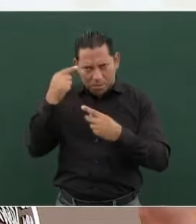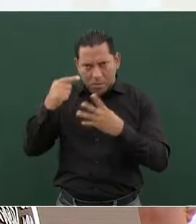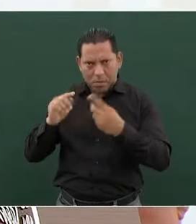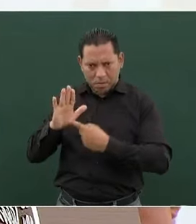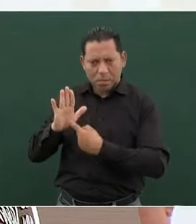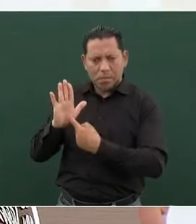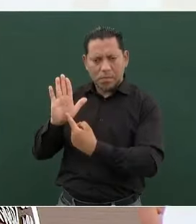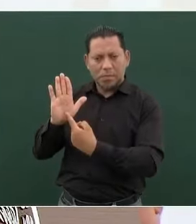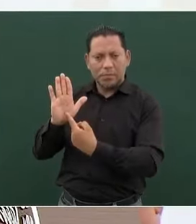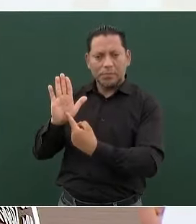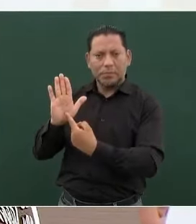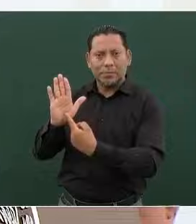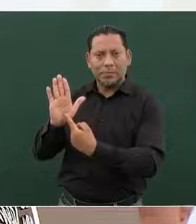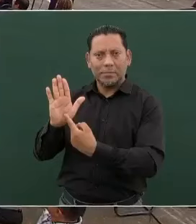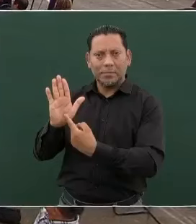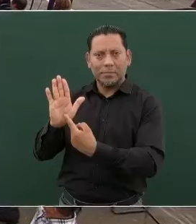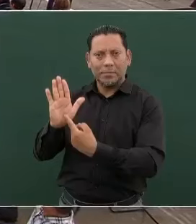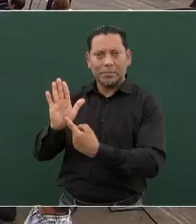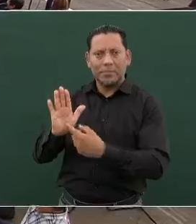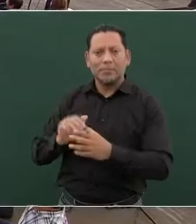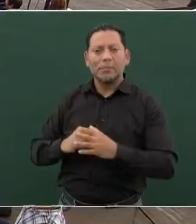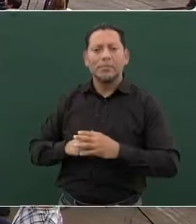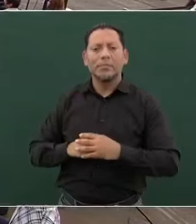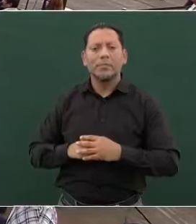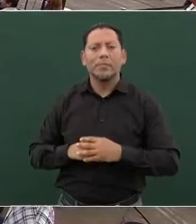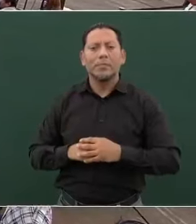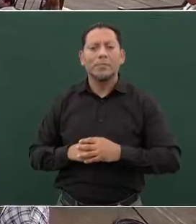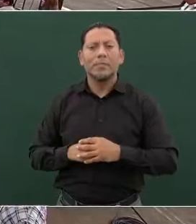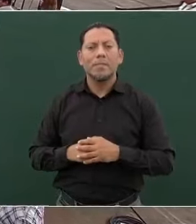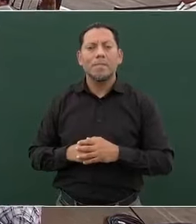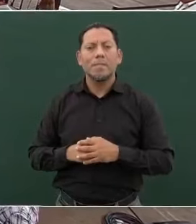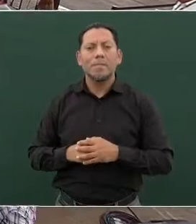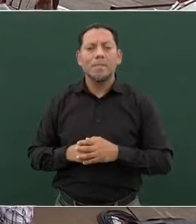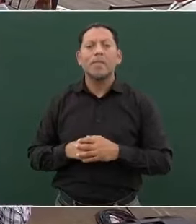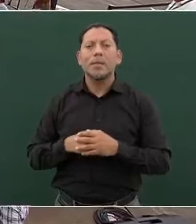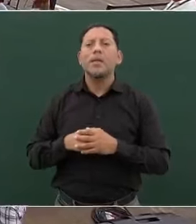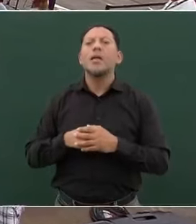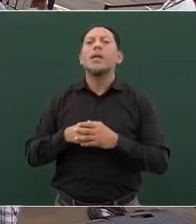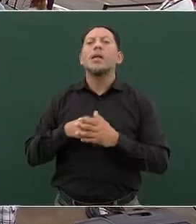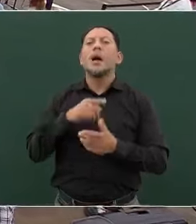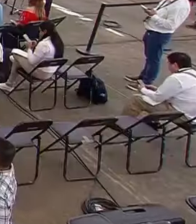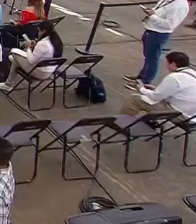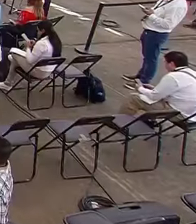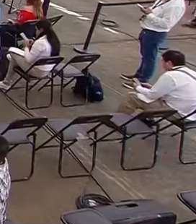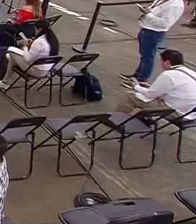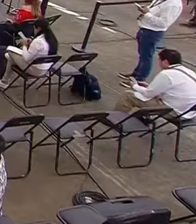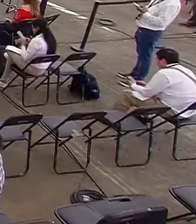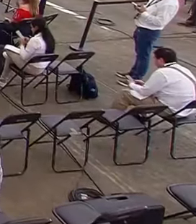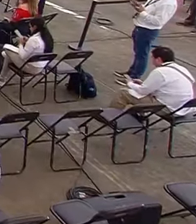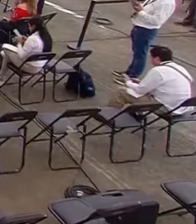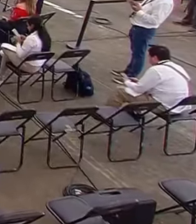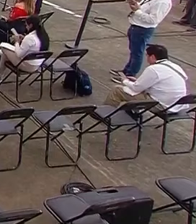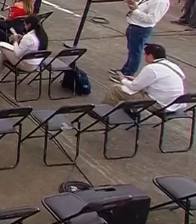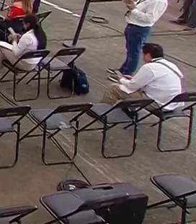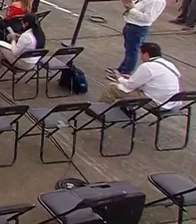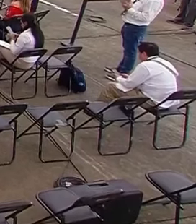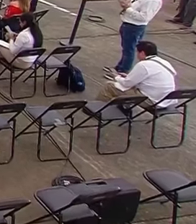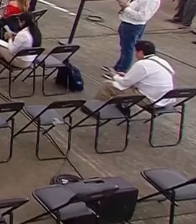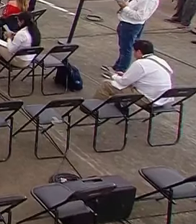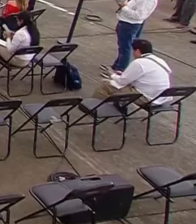y decirles que antes de terminar